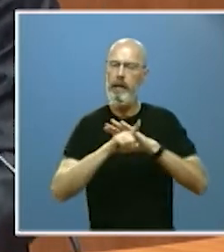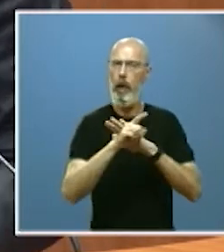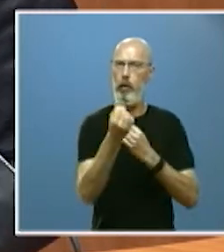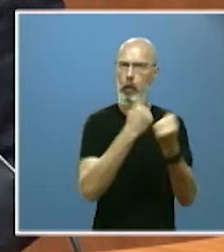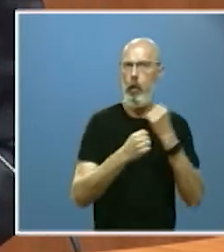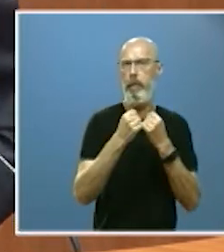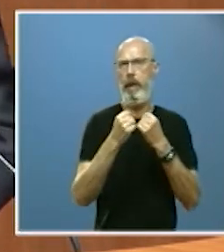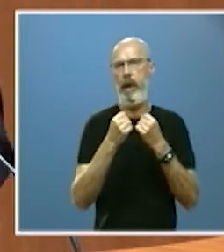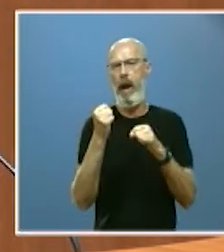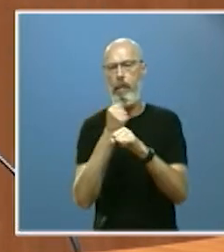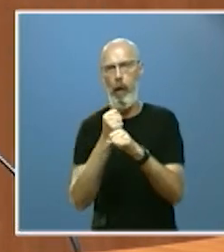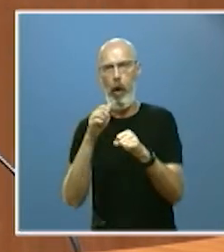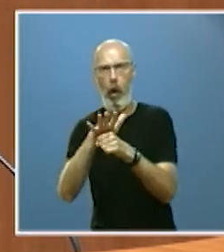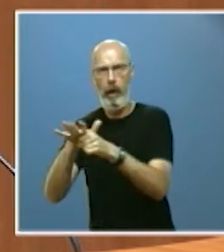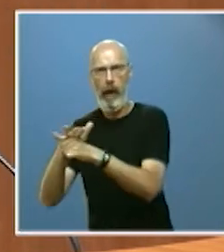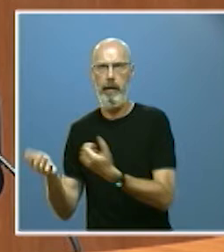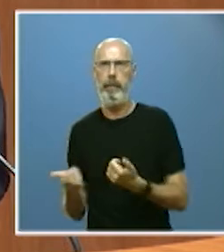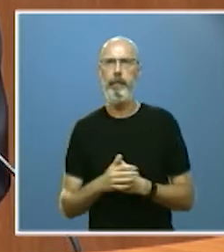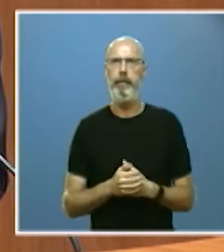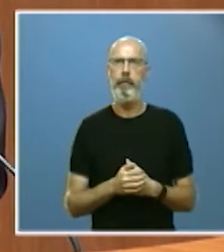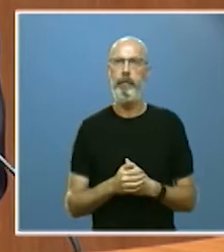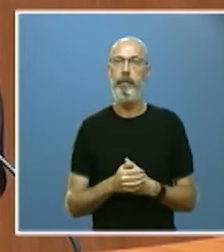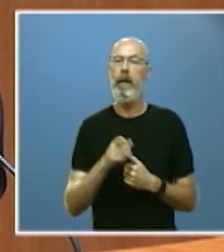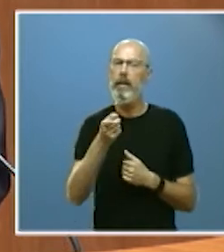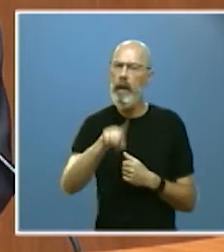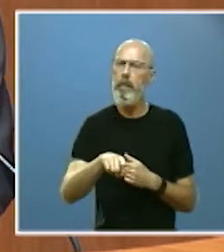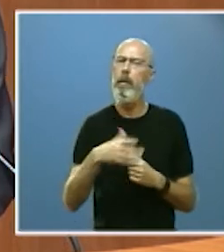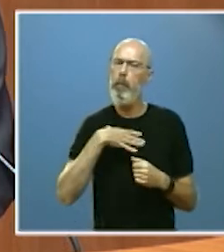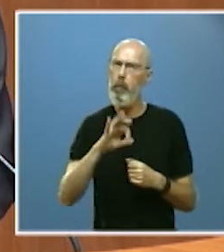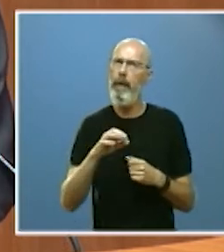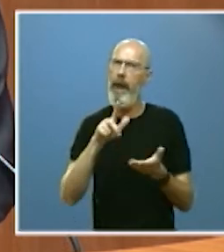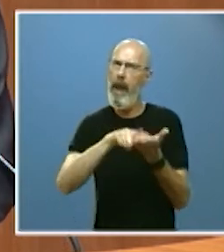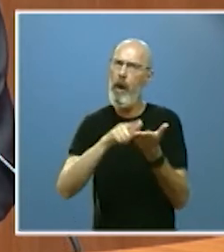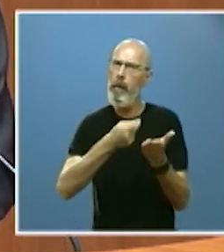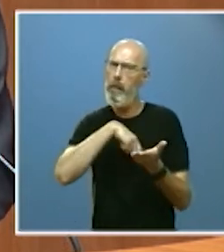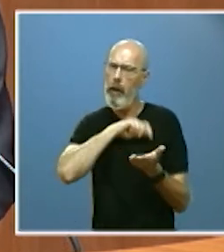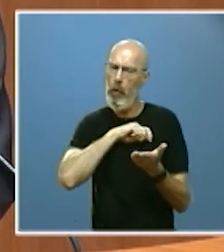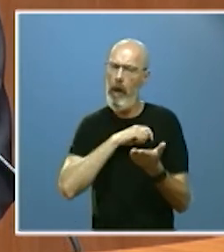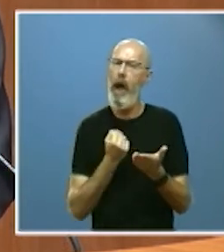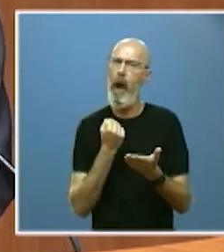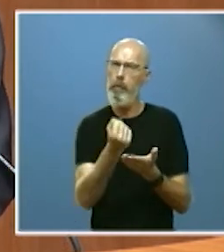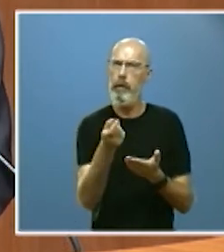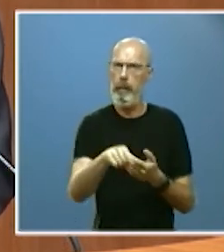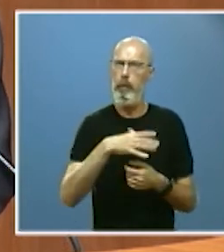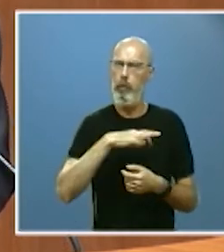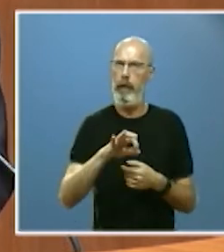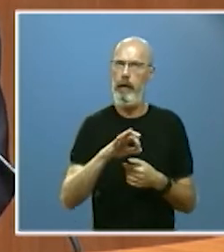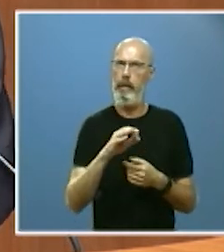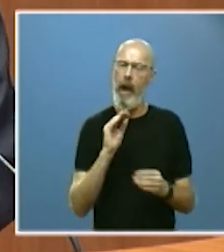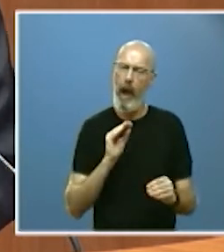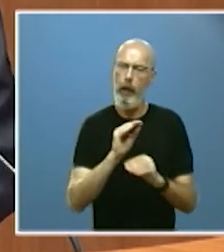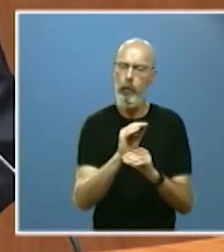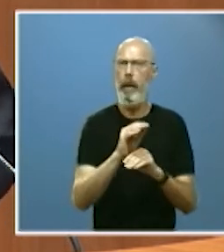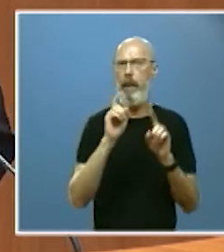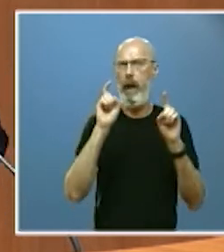una perspectiva que se puede aplicar también a la lengua española que cuenta con ayudas al sector de la enseñanza del español para extranjeros